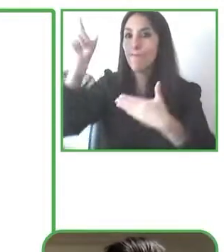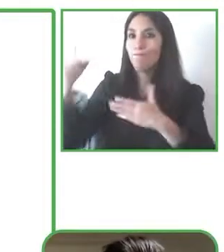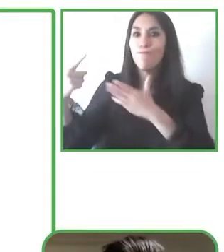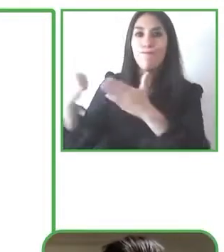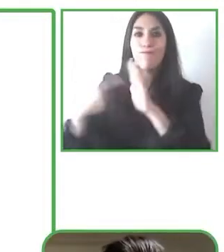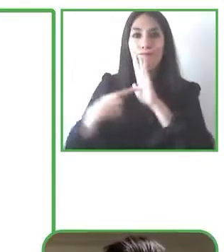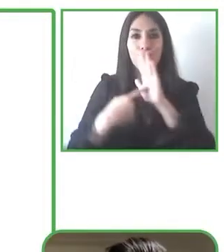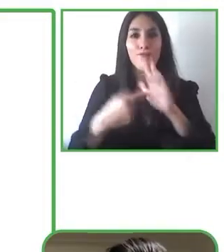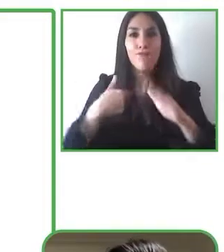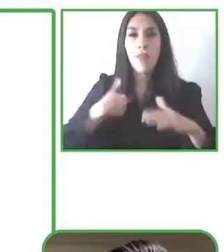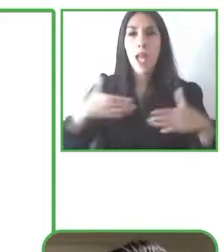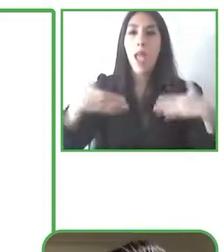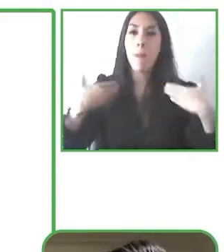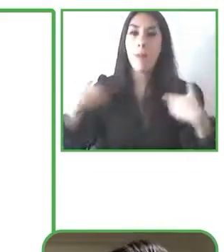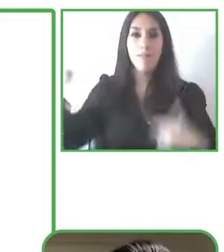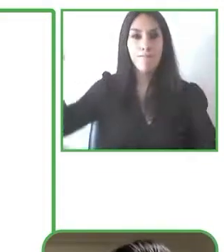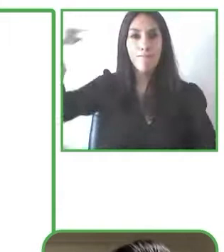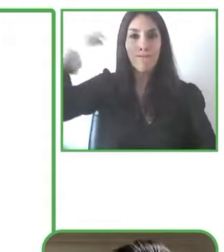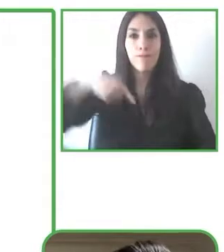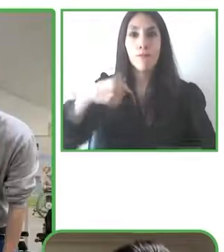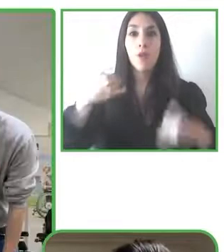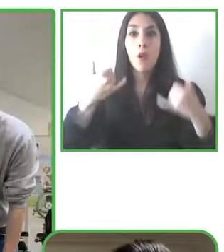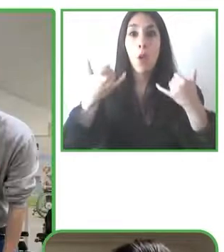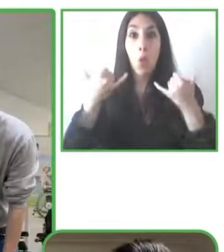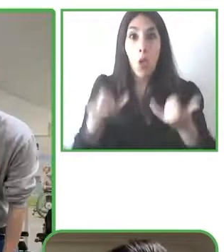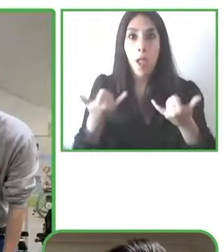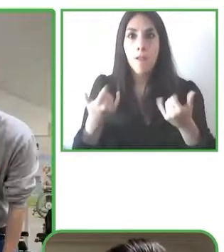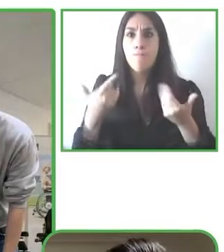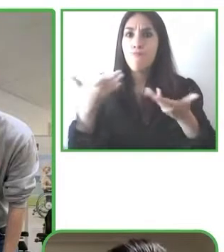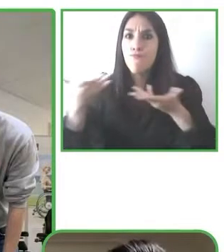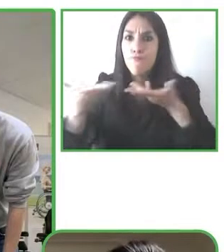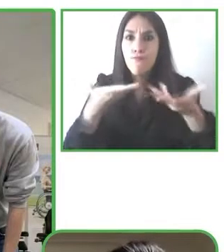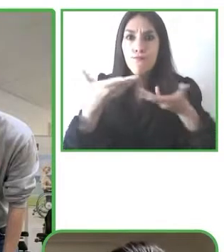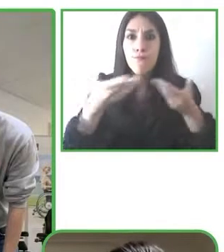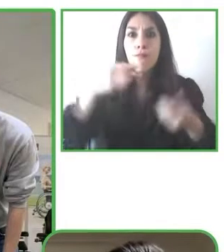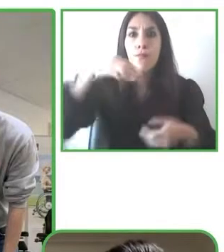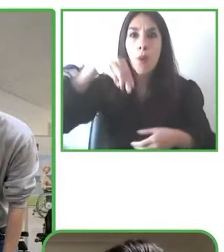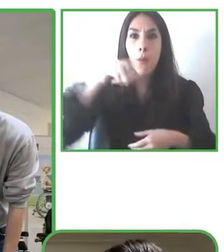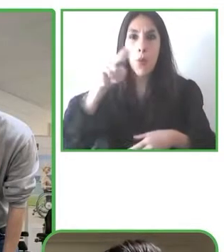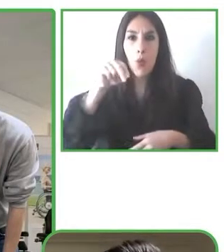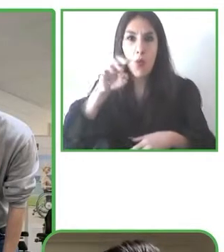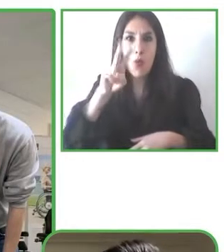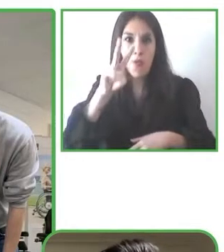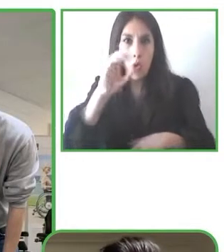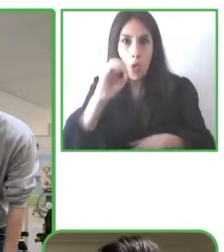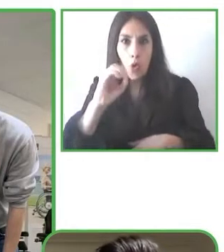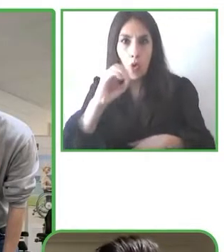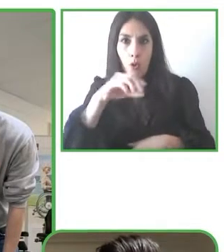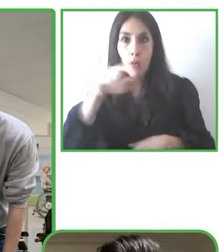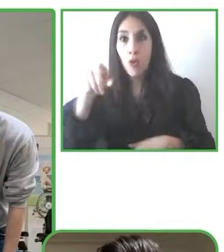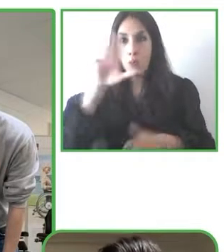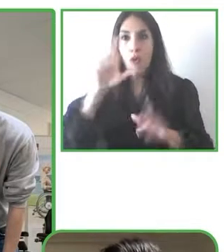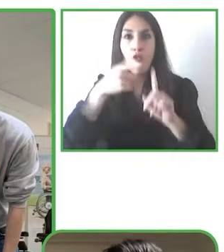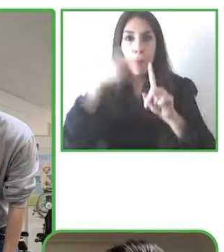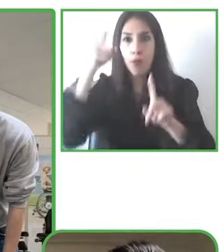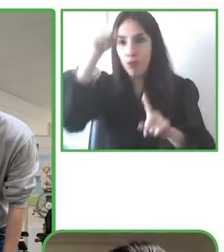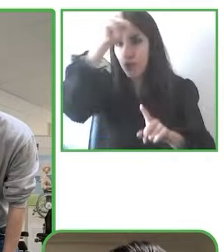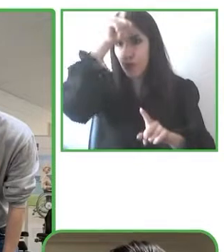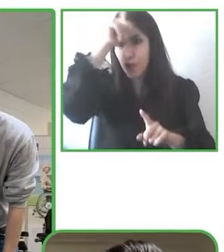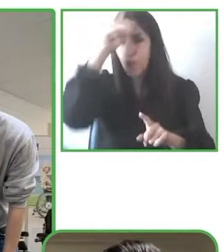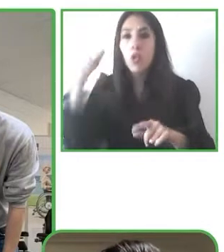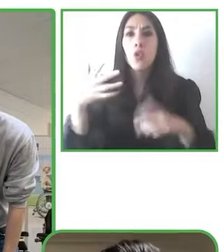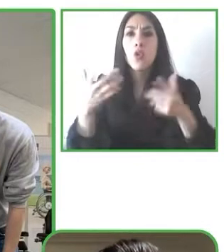acerca de Munevo y la tecnología de asistencias basadas en gafas inteligentes o en lentes inteligentes. Después de esta presentación,